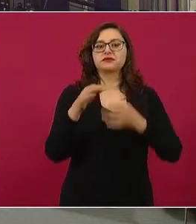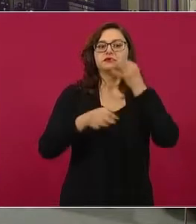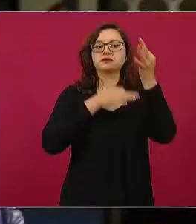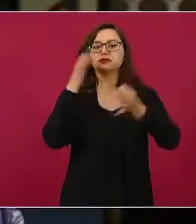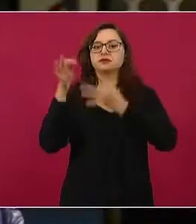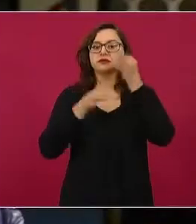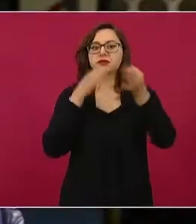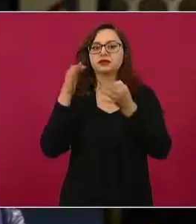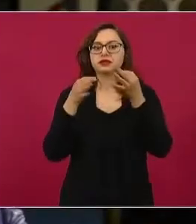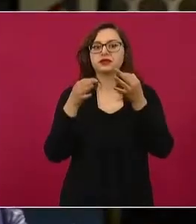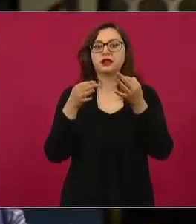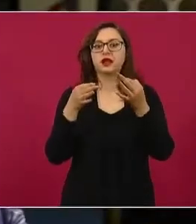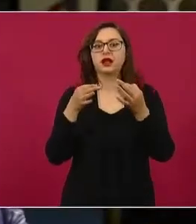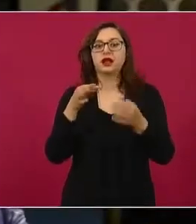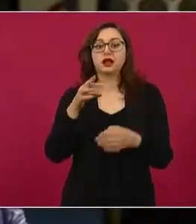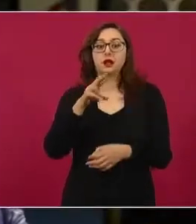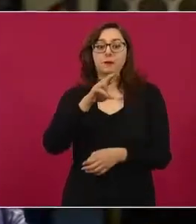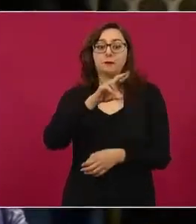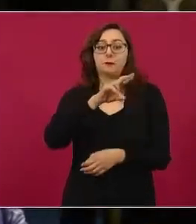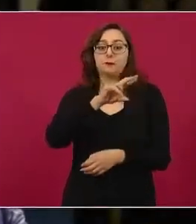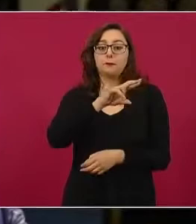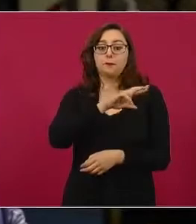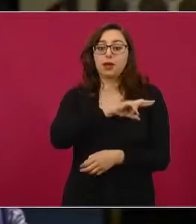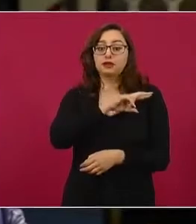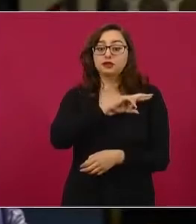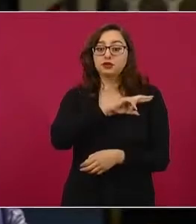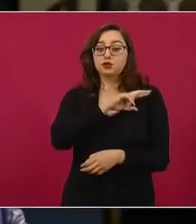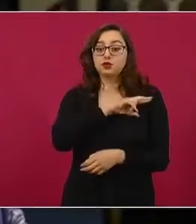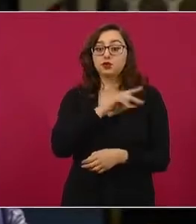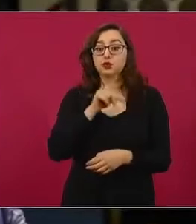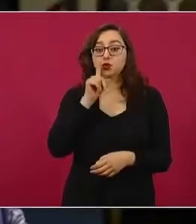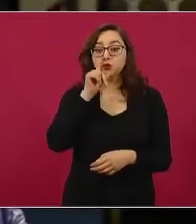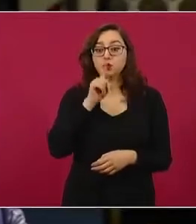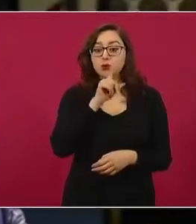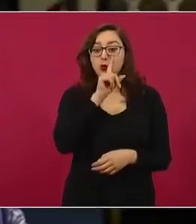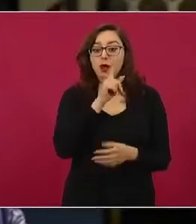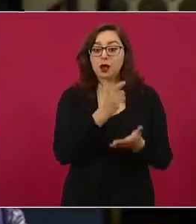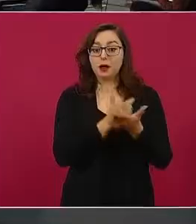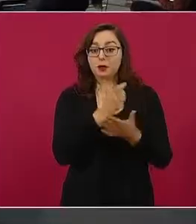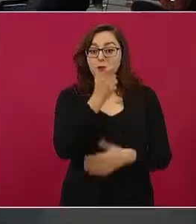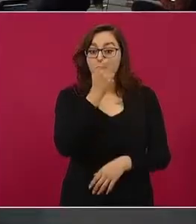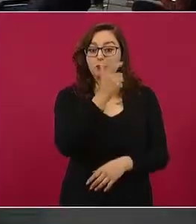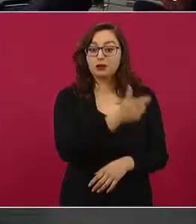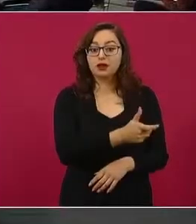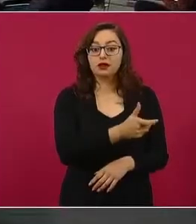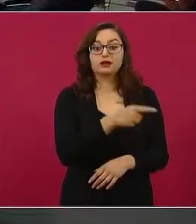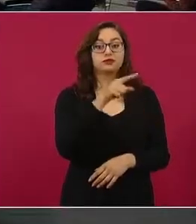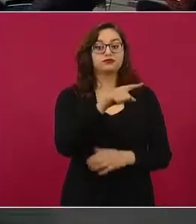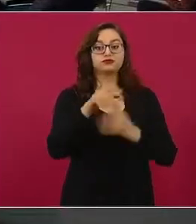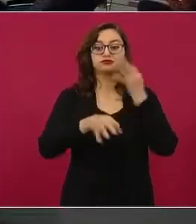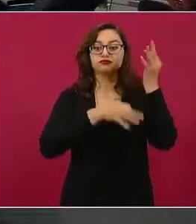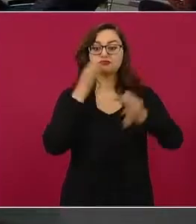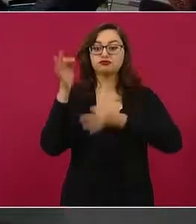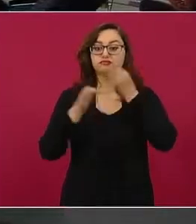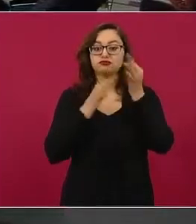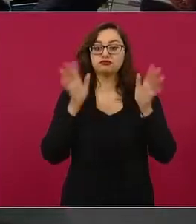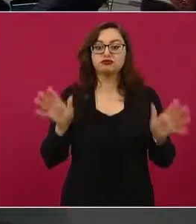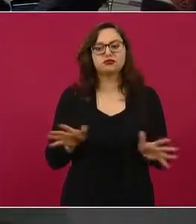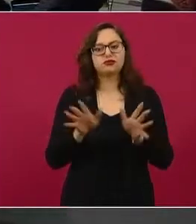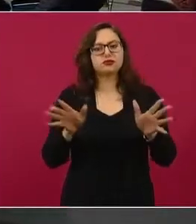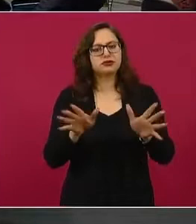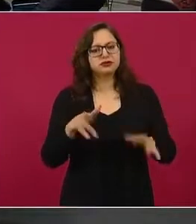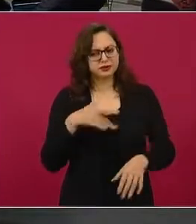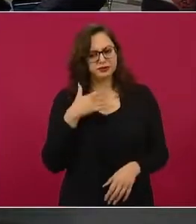junto con laboratorios, que se yo, cobro de pruebas, de las pruebas. O sea, anuncian y todo esto. ¿Esto es